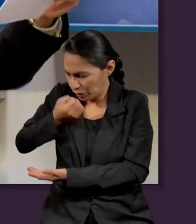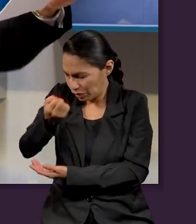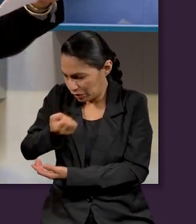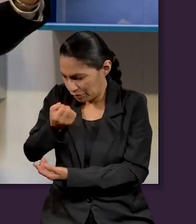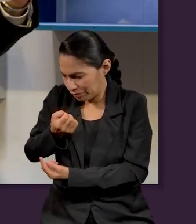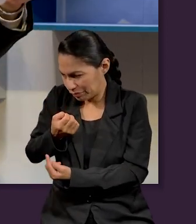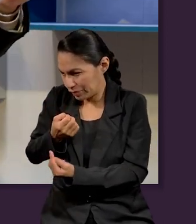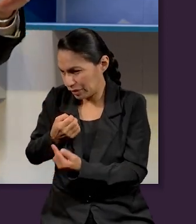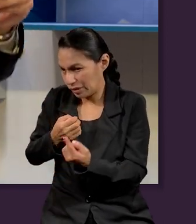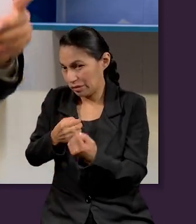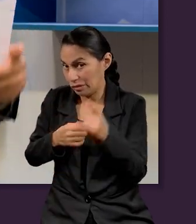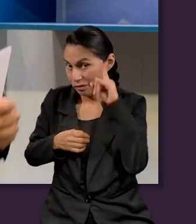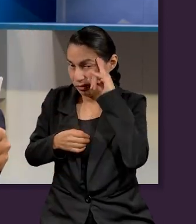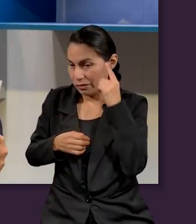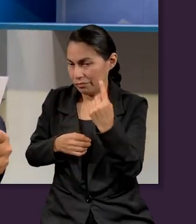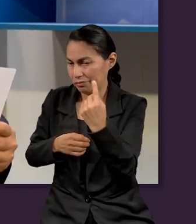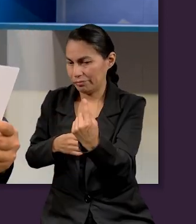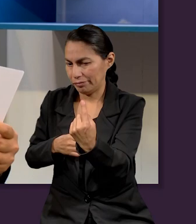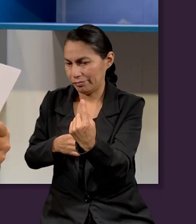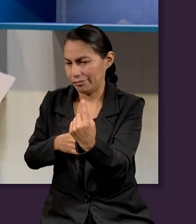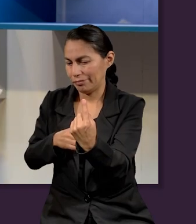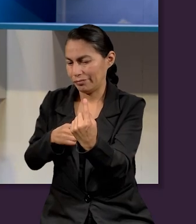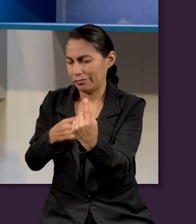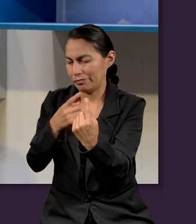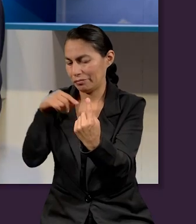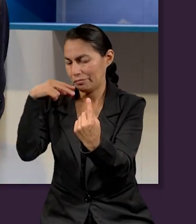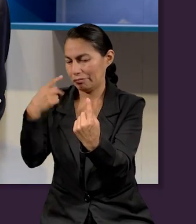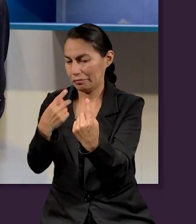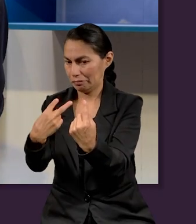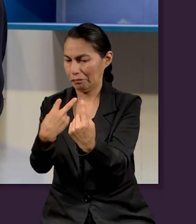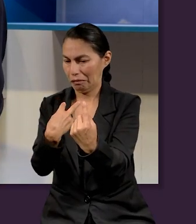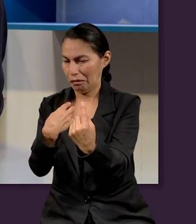voltea. Señor, tú no lo puedes perdonar.